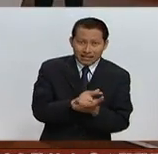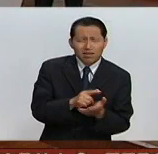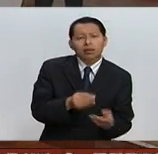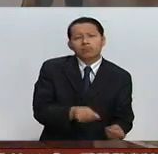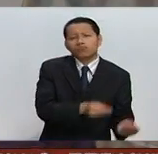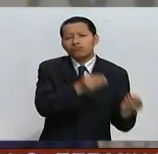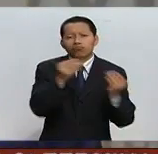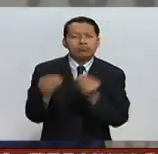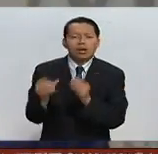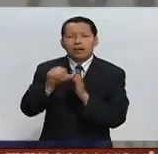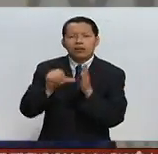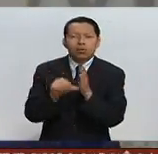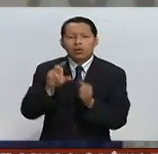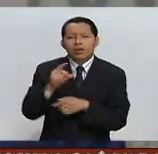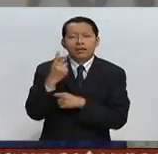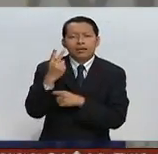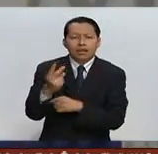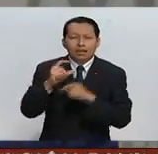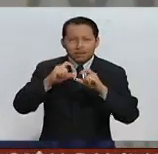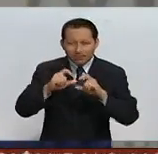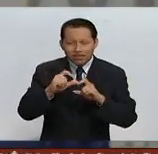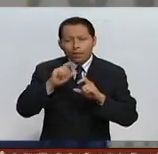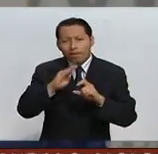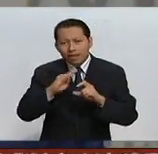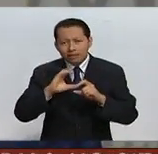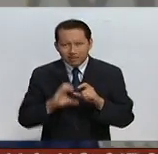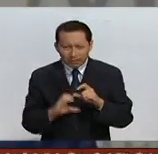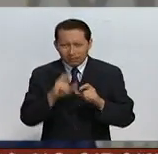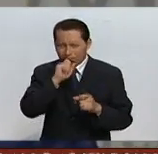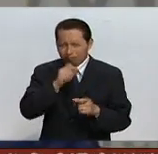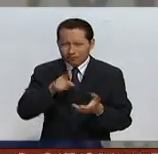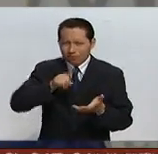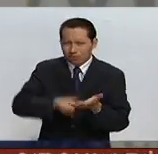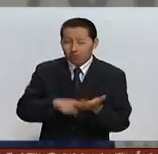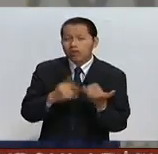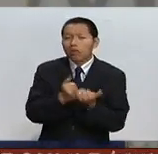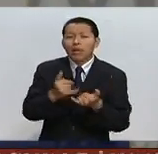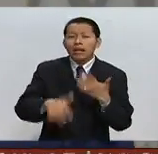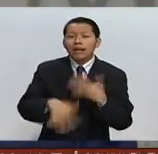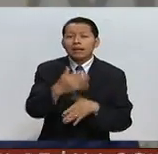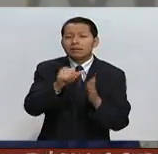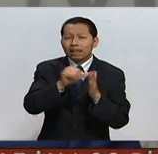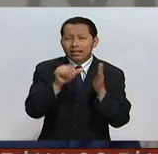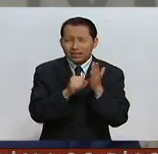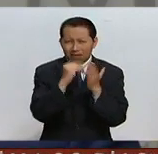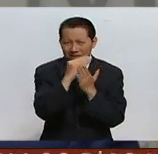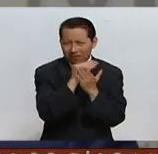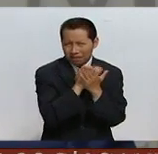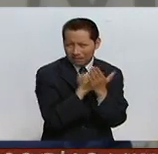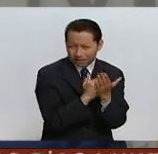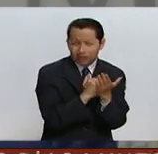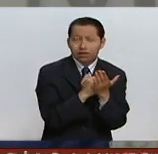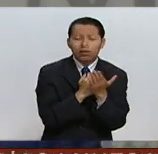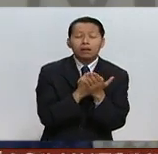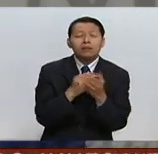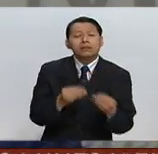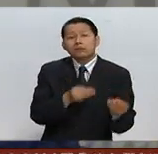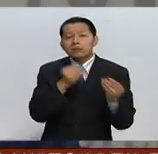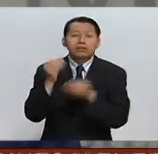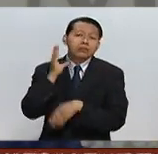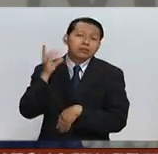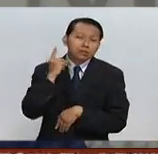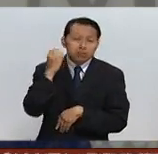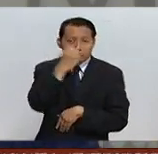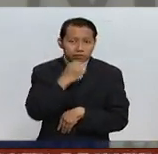análisis el artículo 32 inciso B y C de dicha ley y otros 15 artículos. Explicó que el Beto considera que esta ley